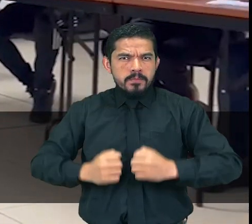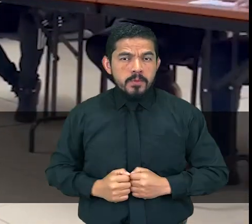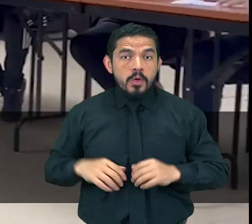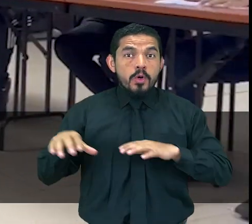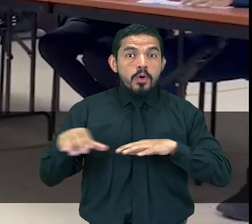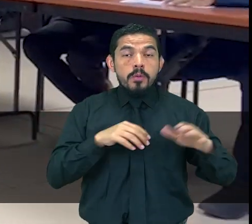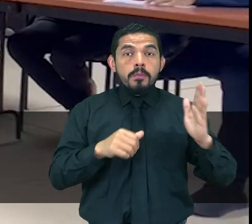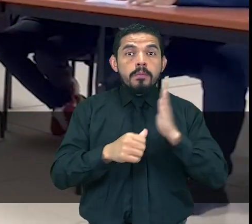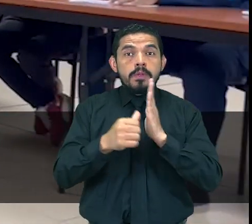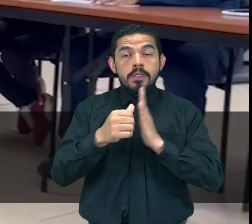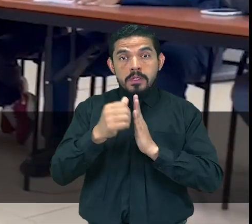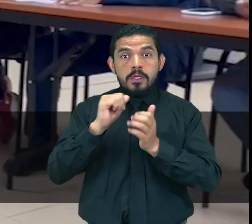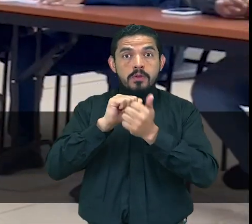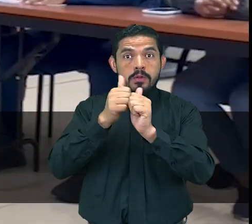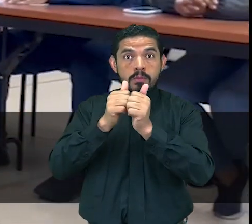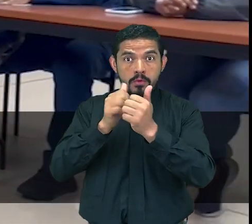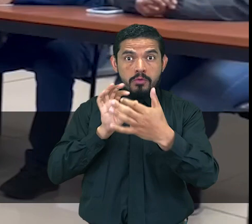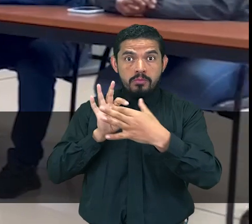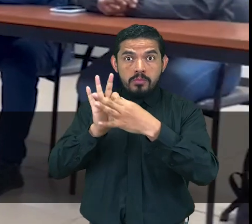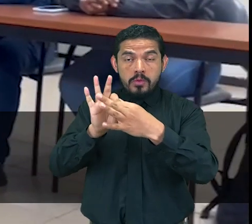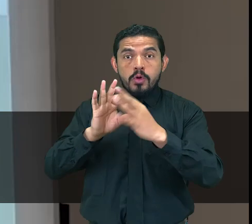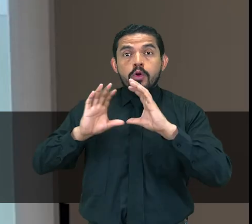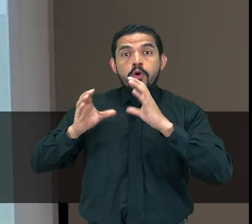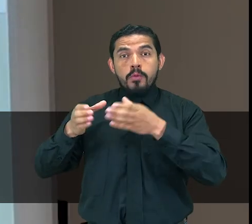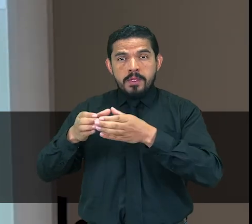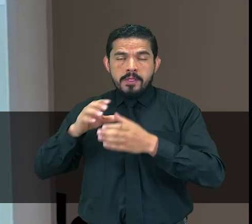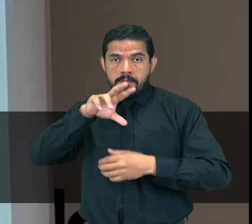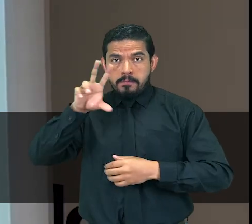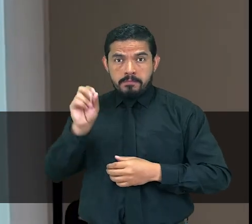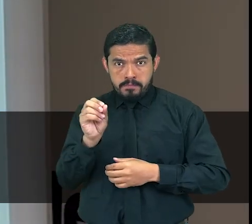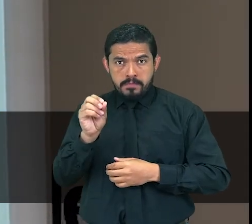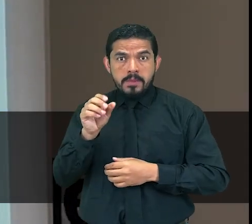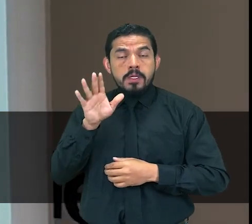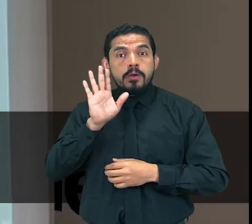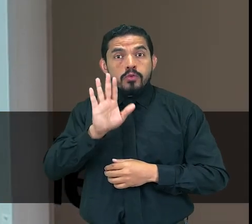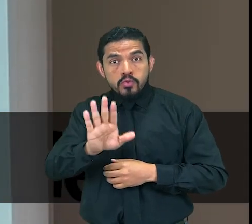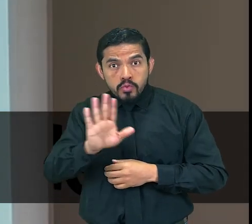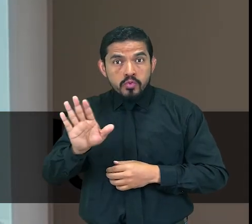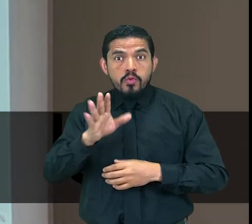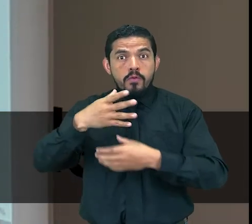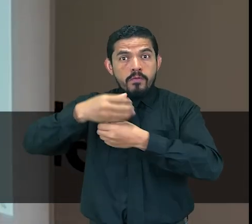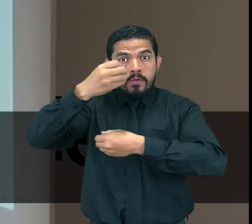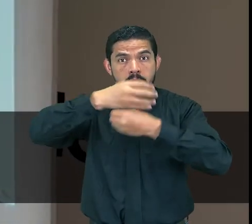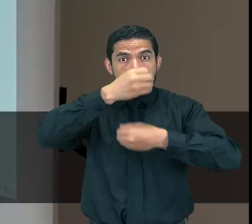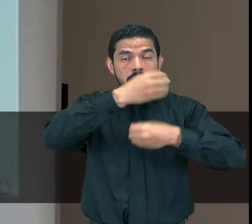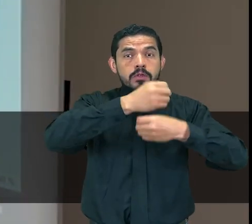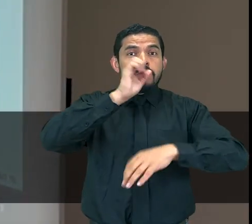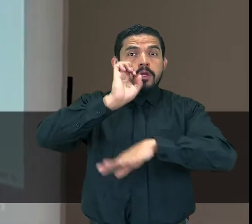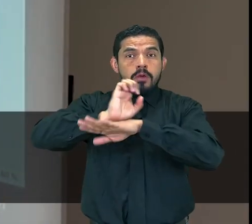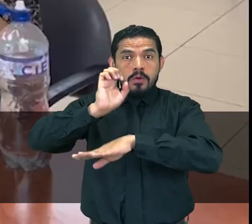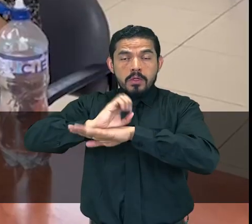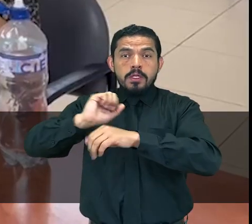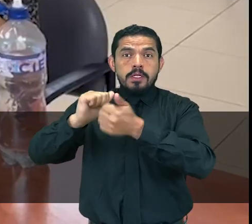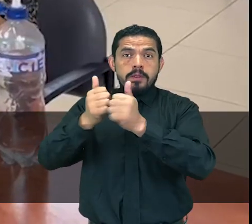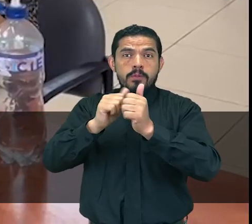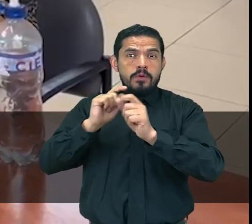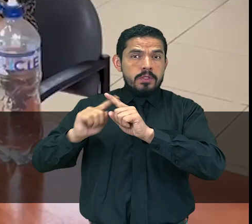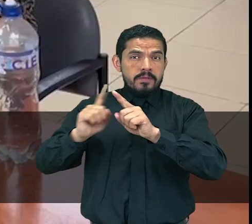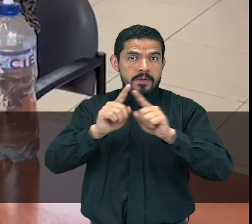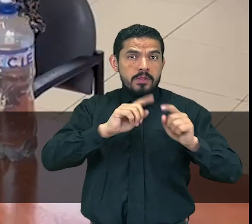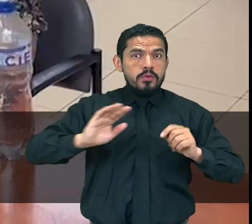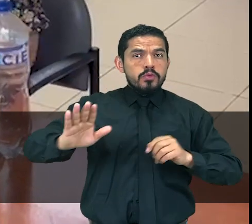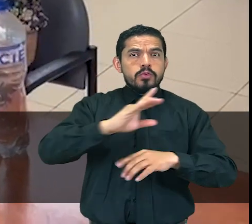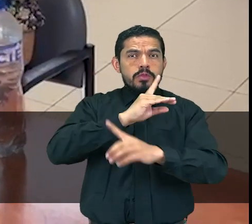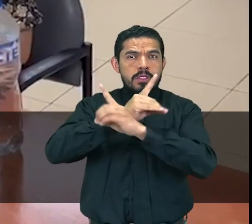coordinación con el Ministerio del Deporte, el Comité Parolímpico Ecuatoriano y las Federaciones Ecuatorianas de Deporte para